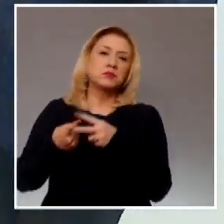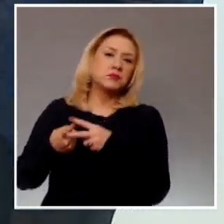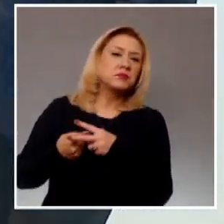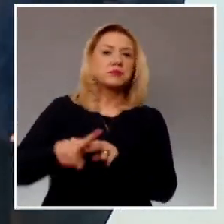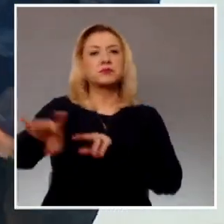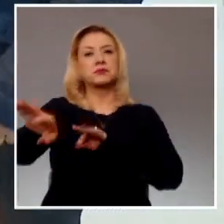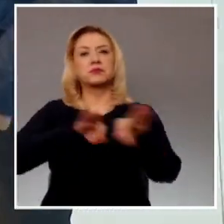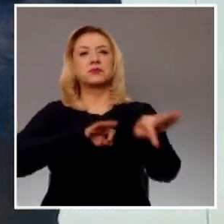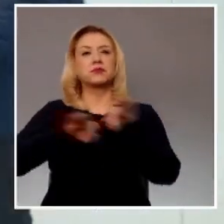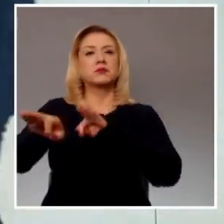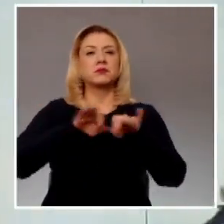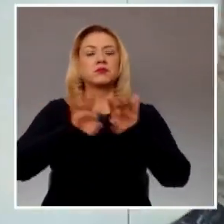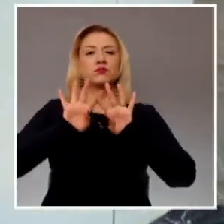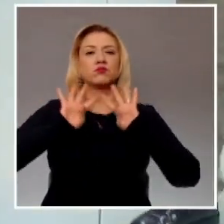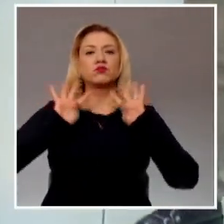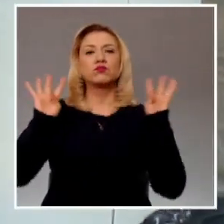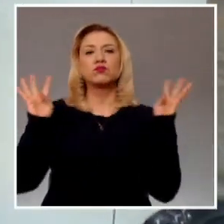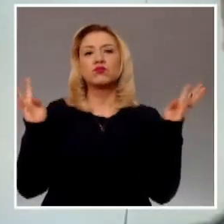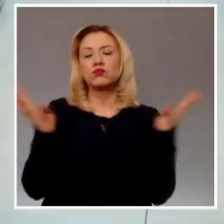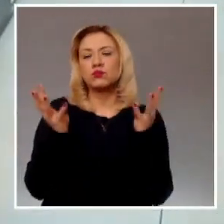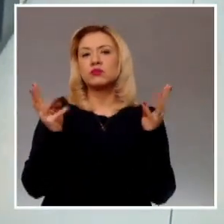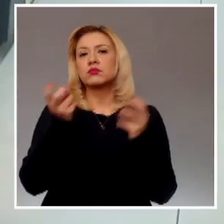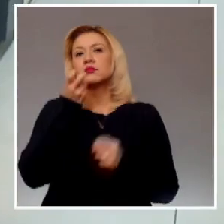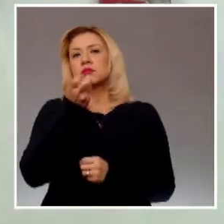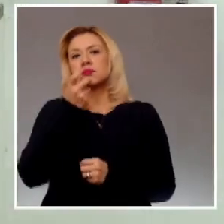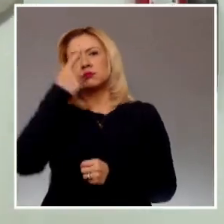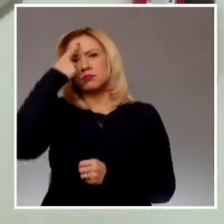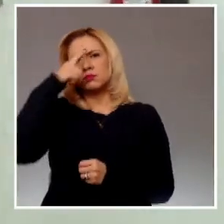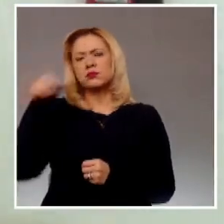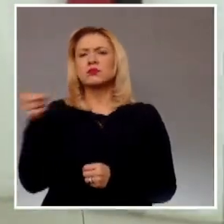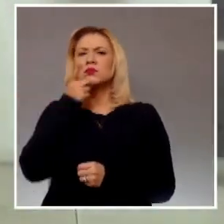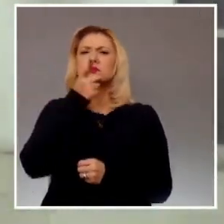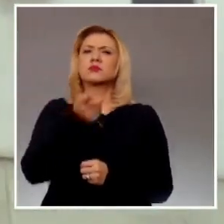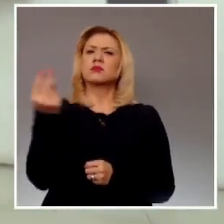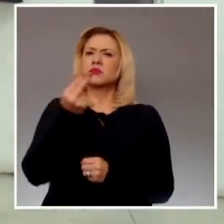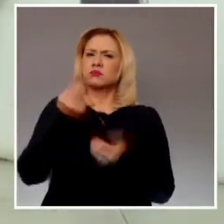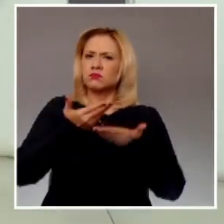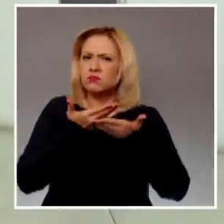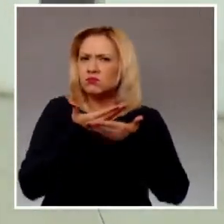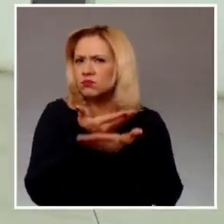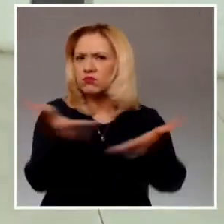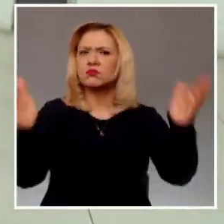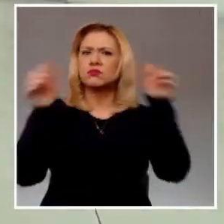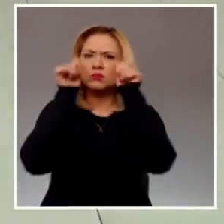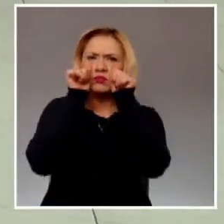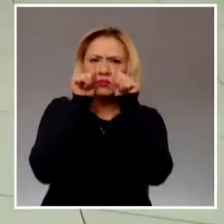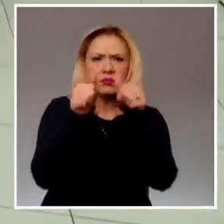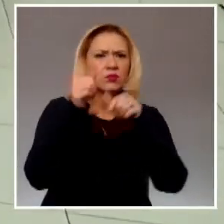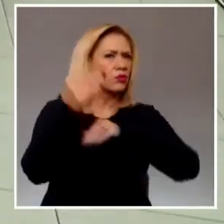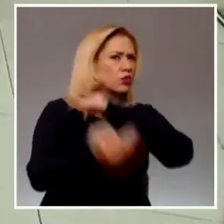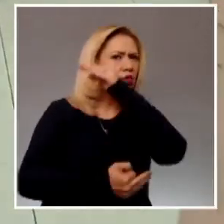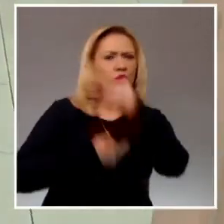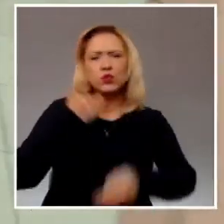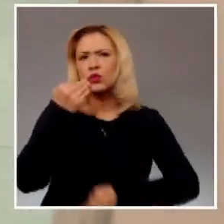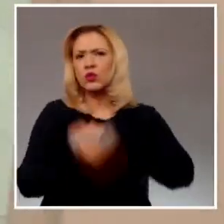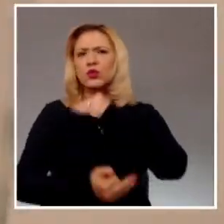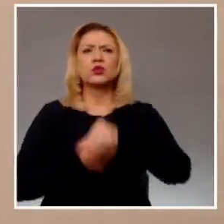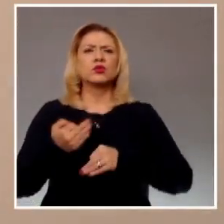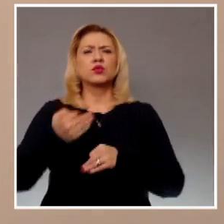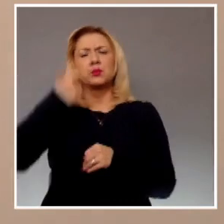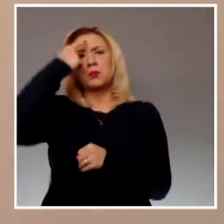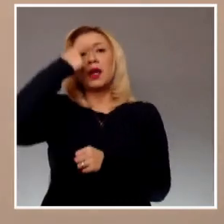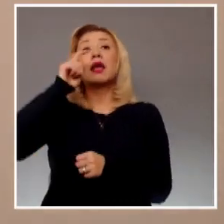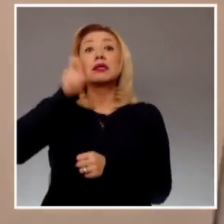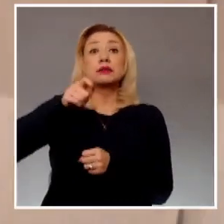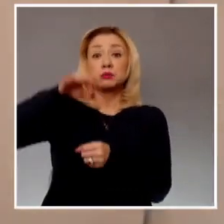el cual permite el acceso a la justicia y dotar de certeza a todos los actos del actual proceso electoral que ya se